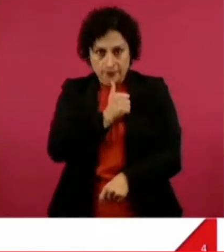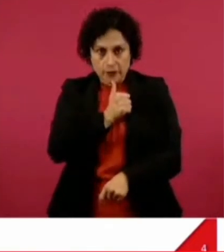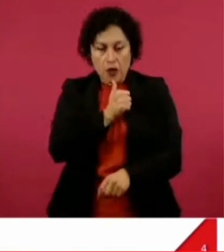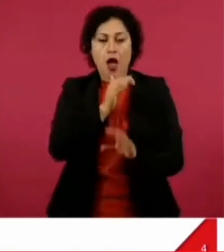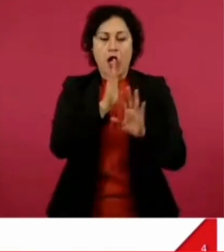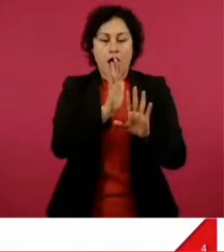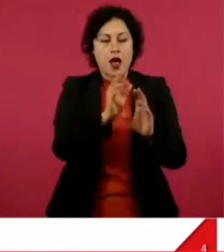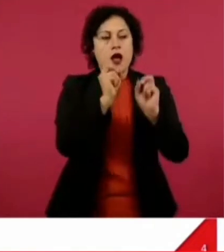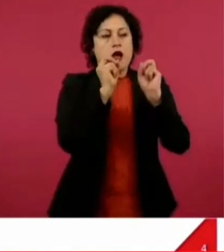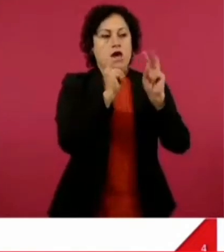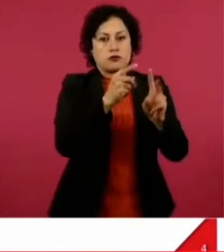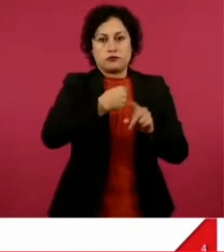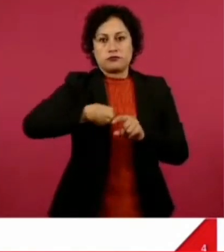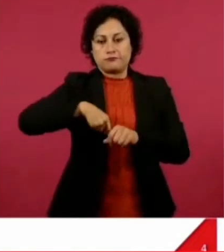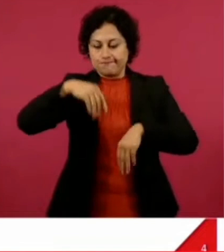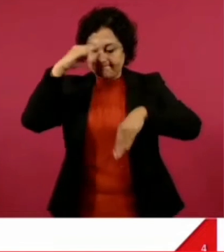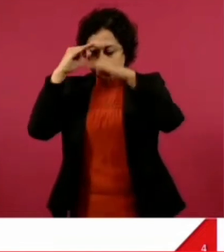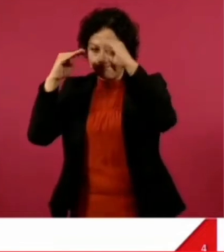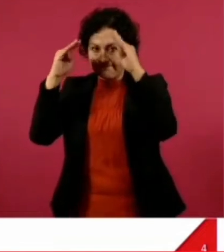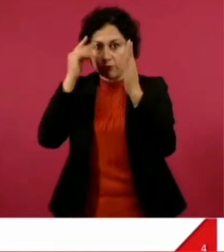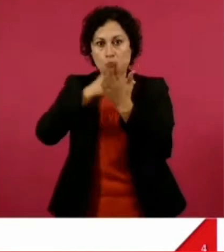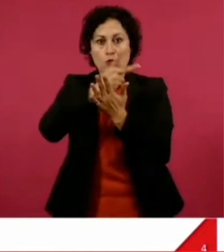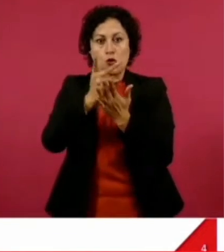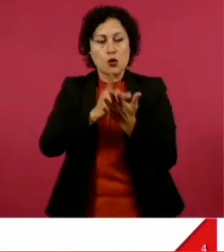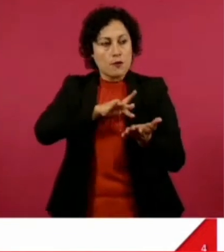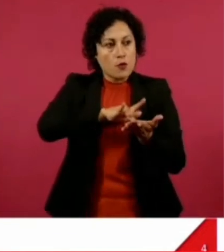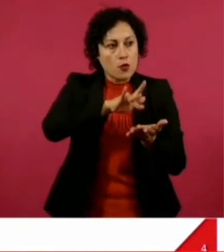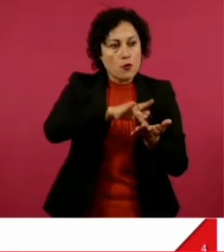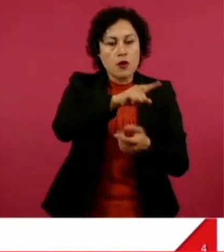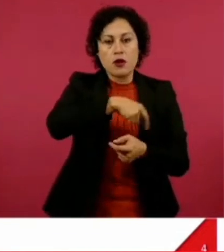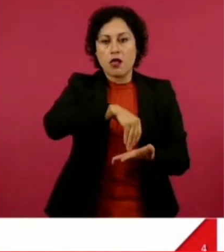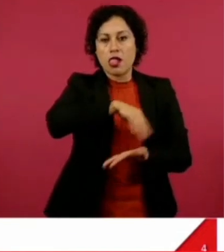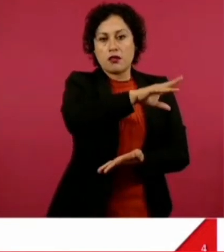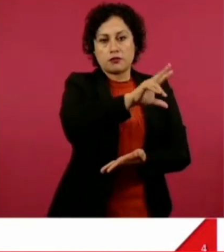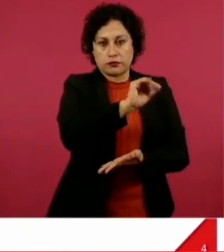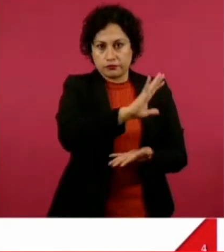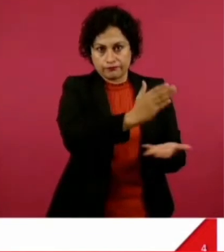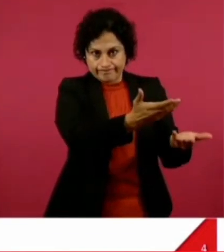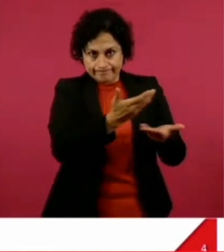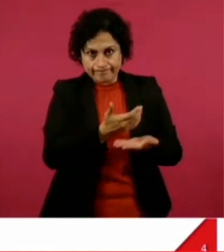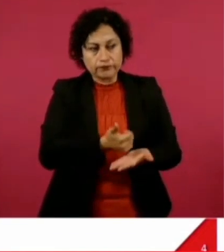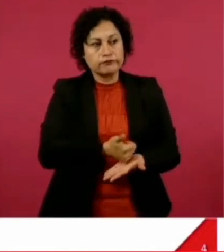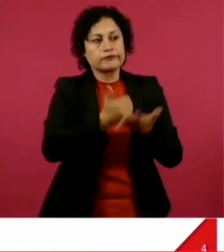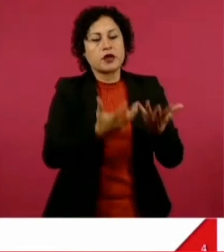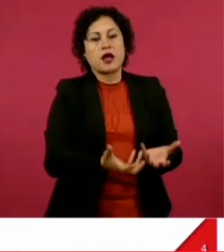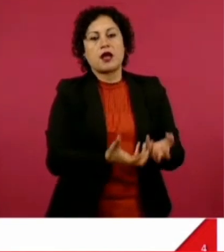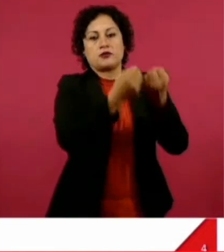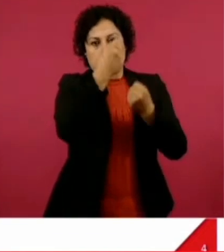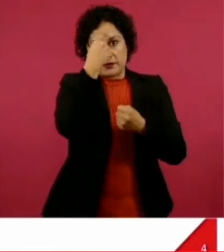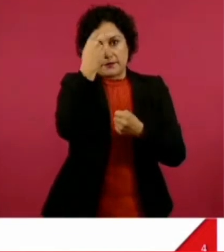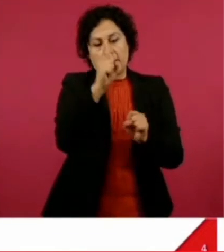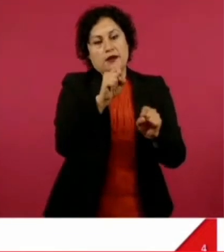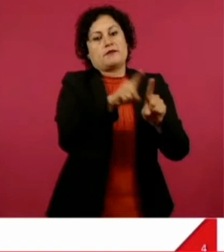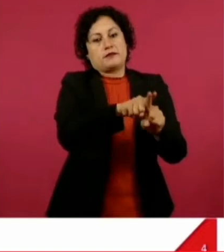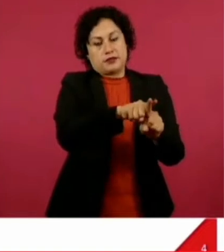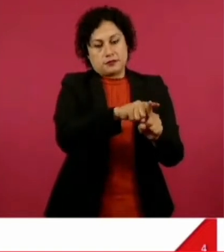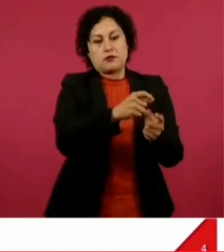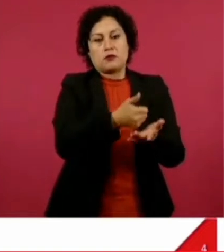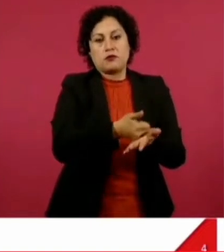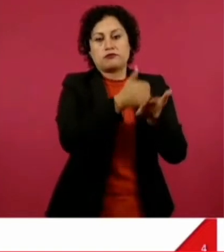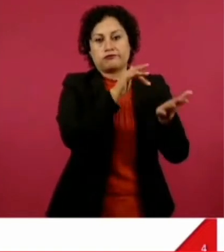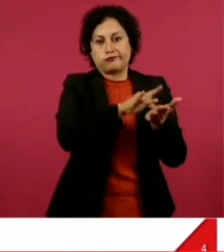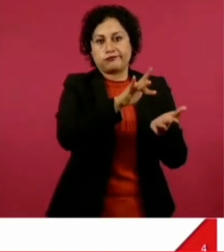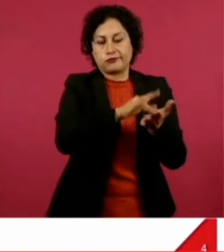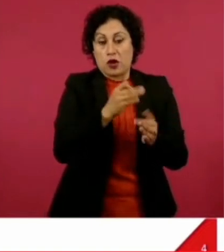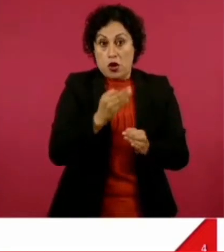acabar con esas deudas, acabar con los desalojos y privilegiar los programas de apoyo a la vivienda. han reestructurado en esta administración